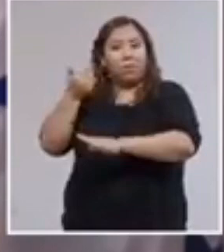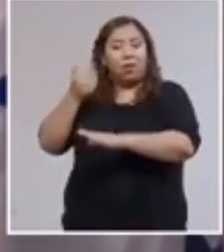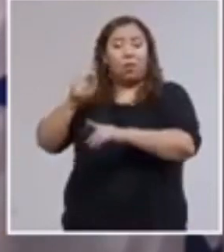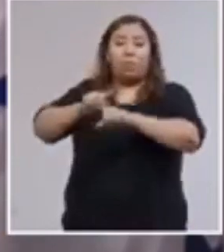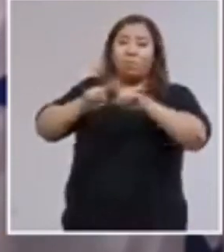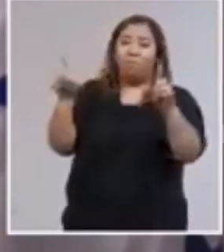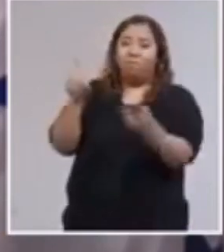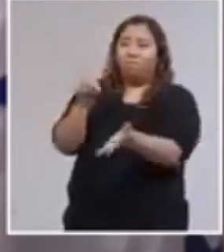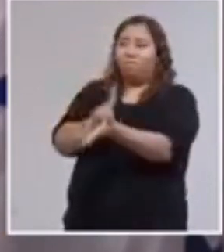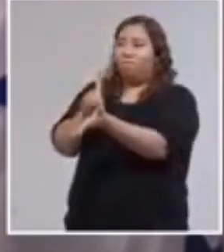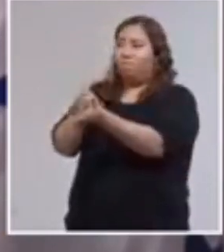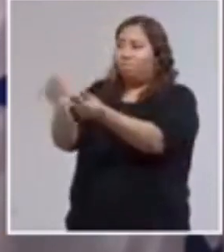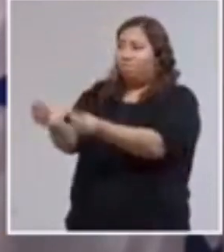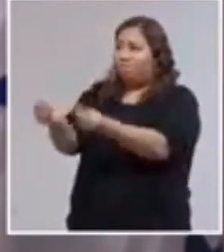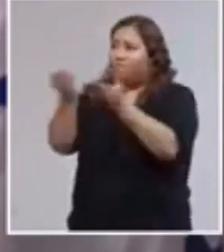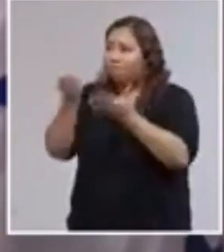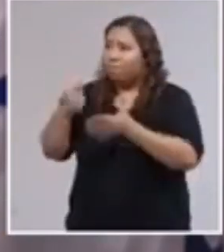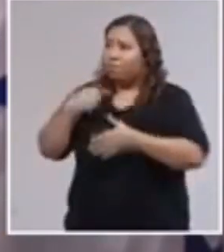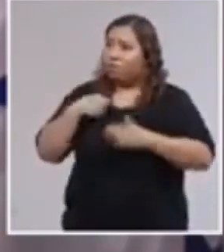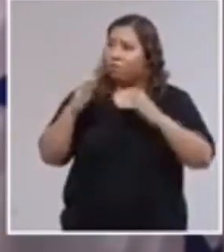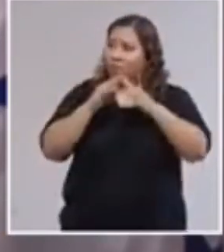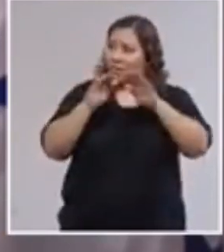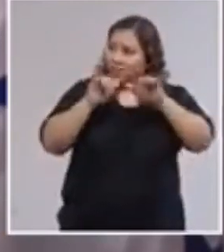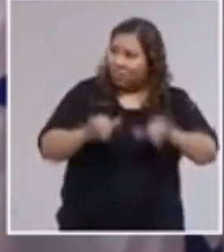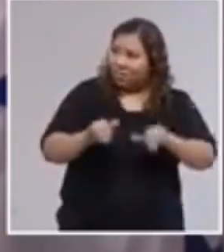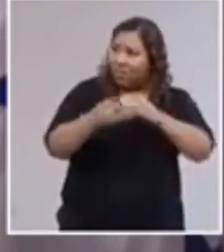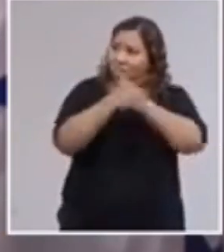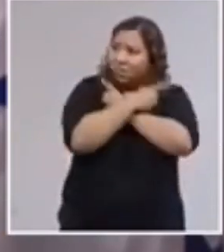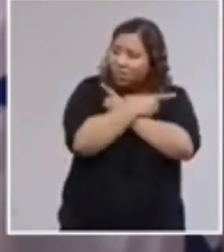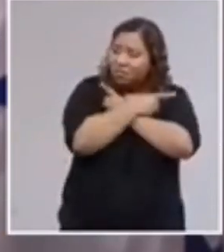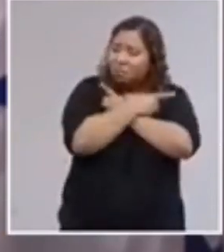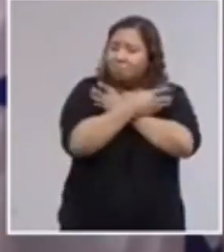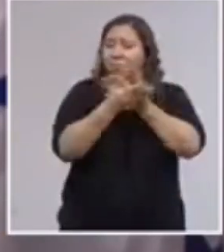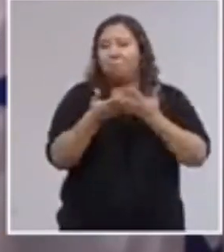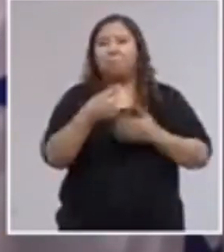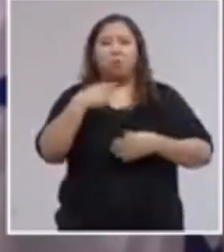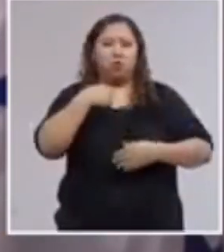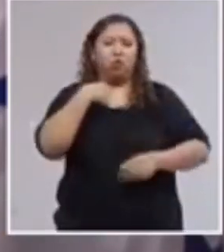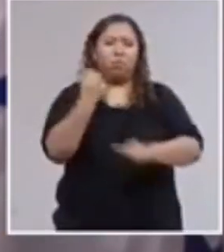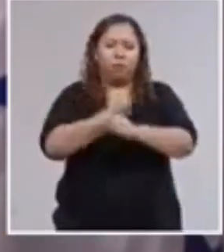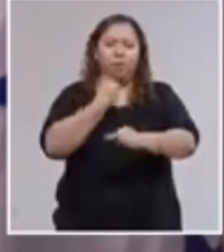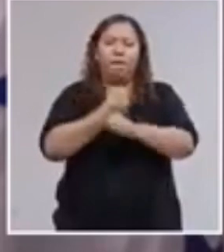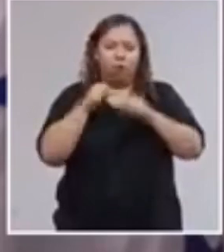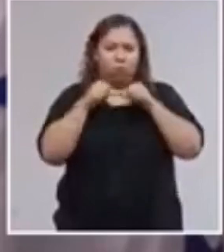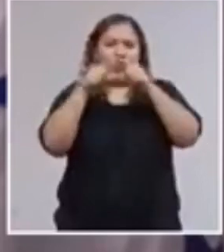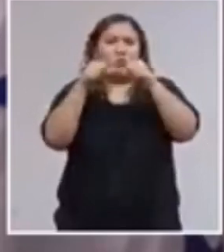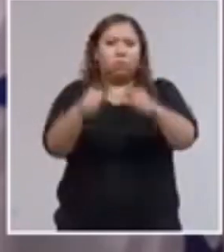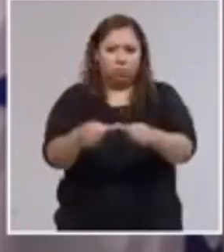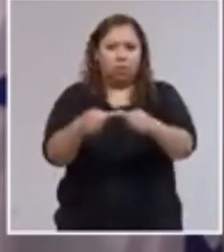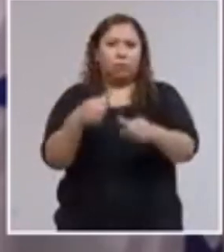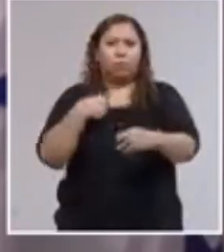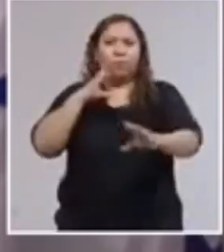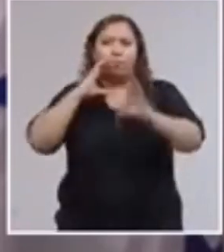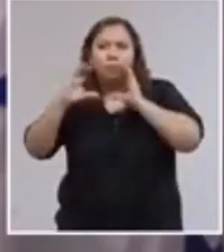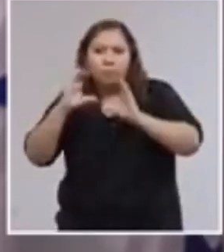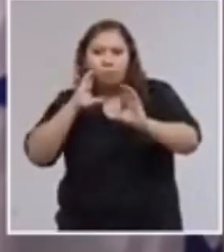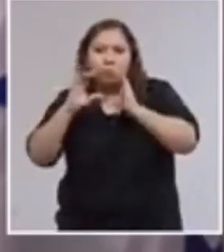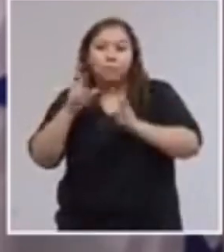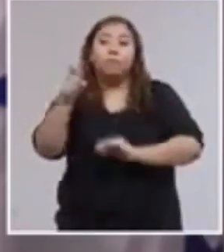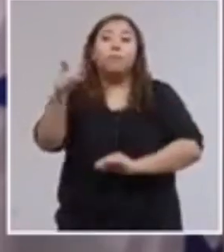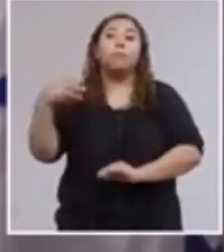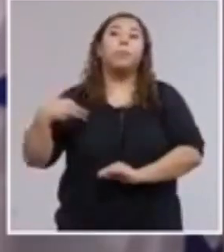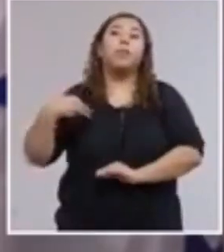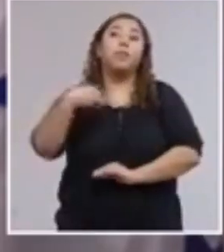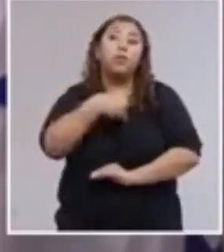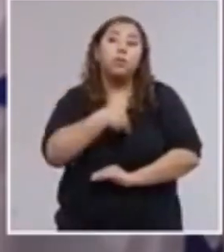pero seguiré realizando mi trabajo por medios electrónicos y a través de mis funcionarios y colaboradores. Es decir, vamos a estar en contacto.